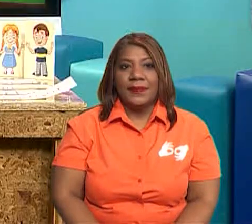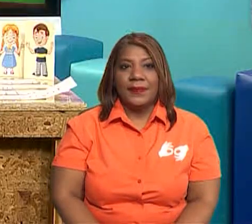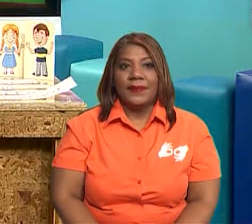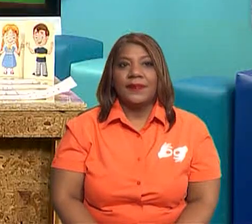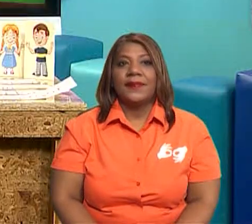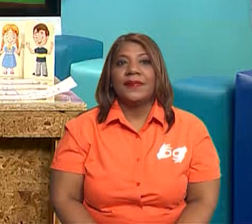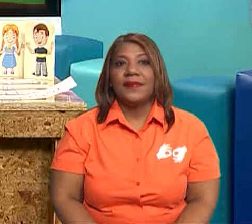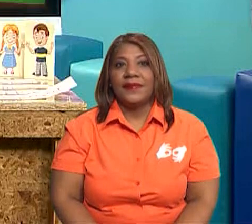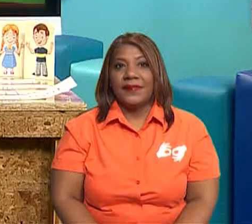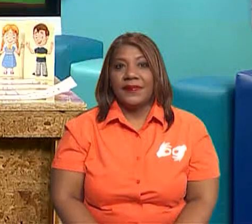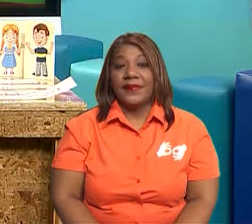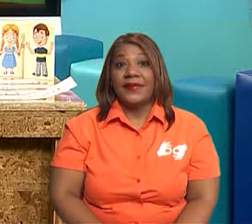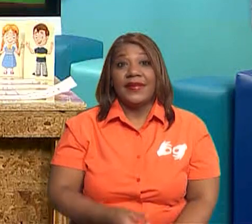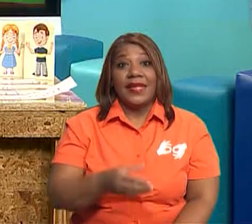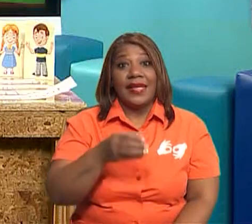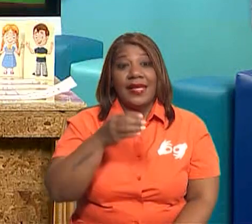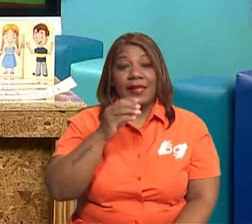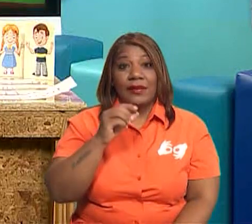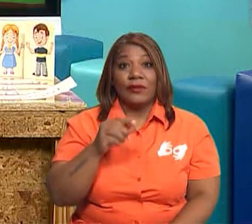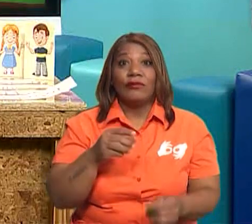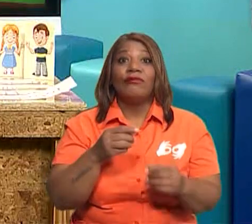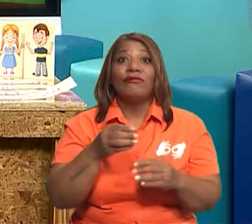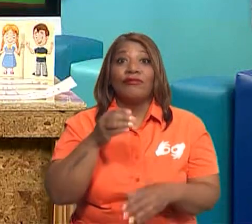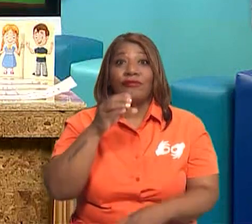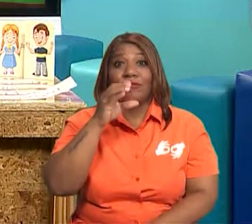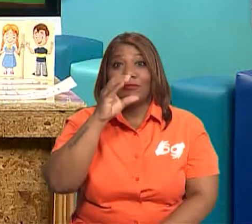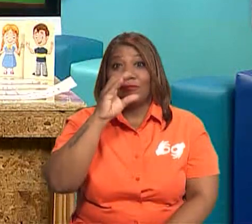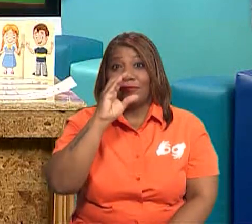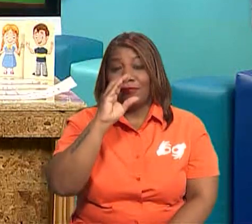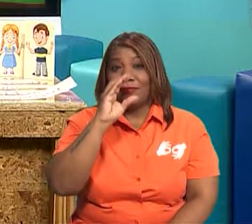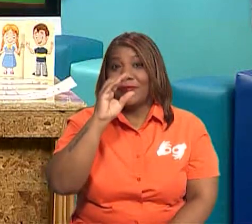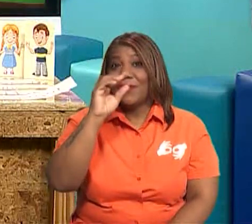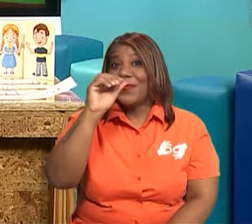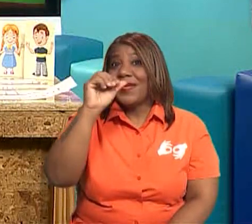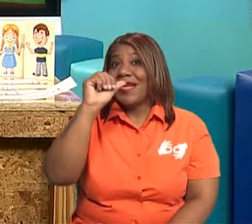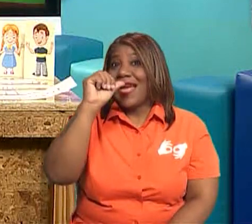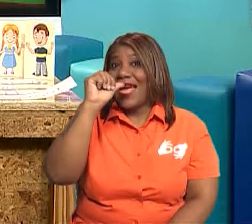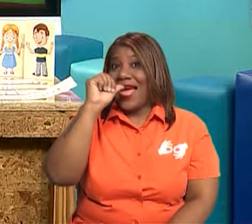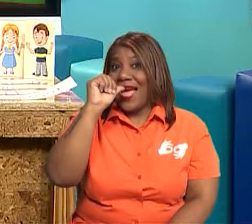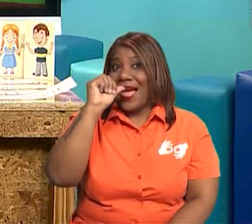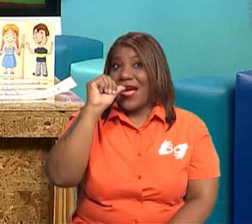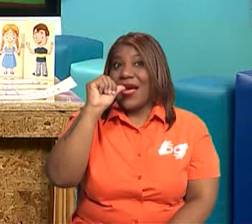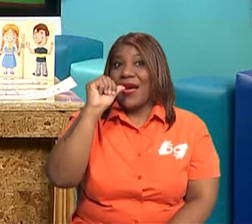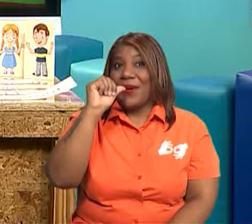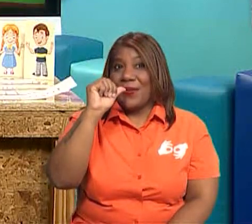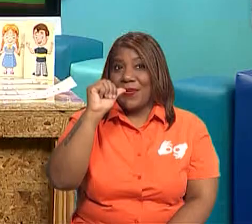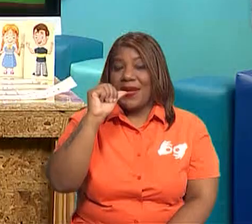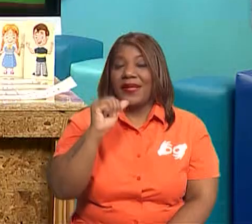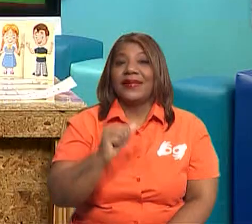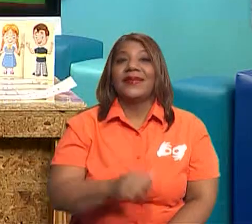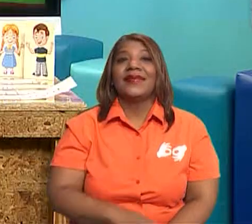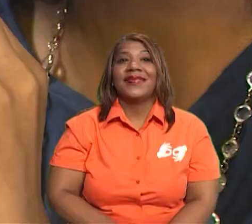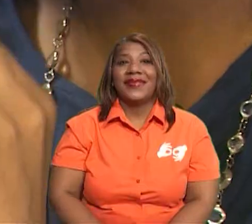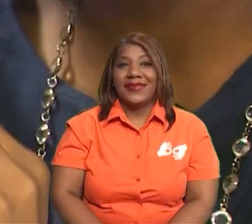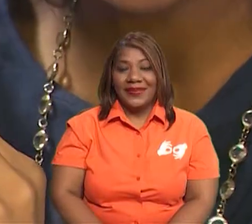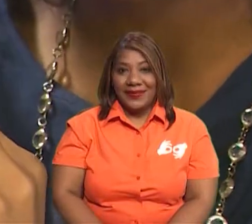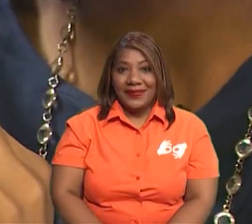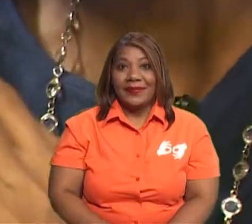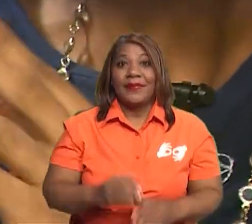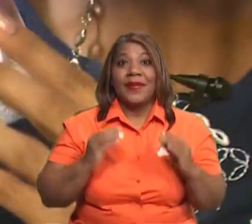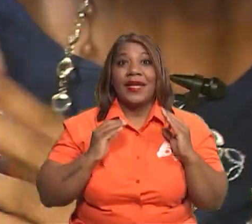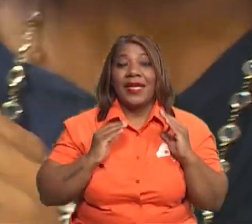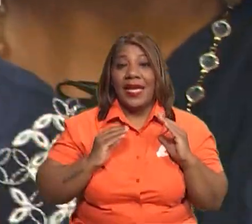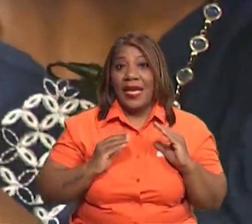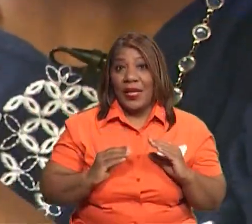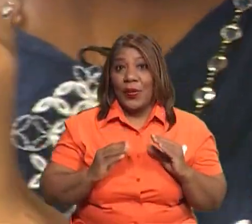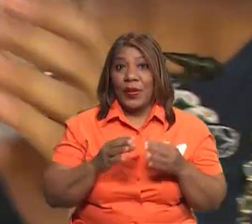muy importante que tenemos también es nuestra agua, que también es saludable para nuestro cuerpo.